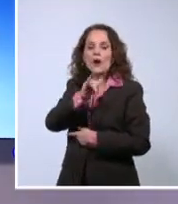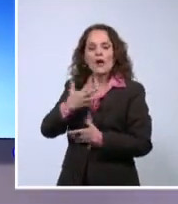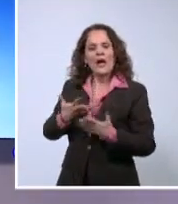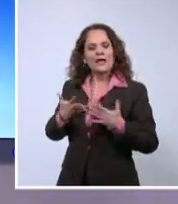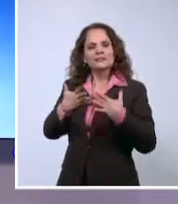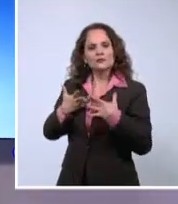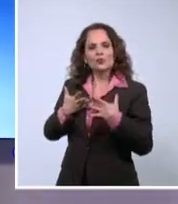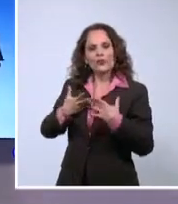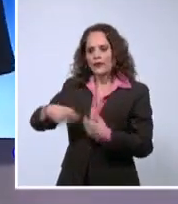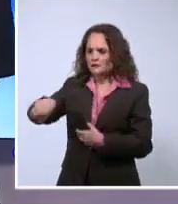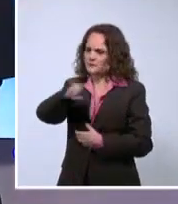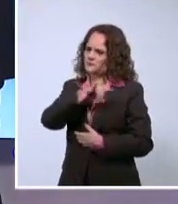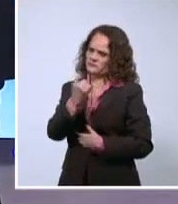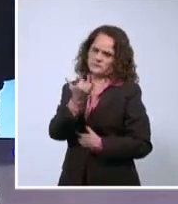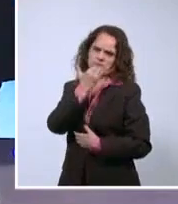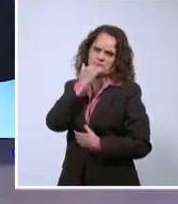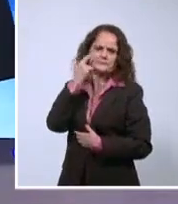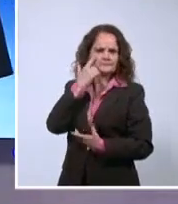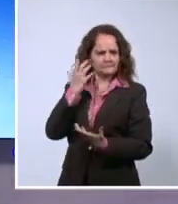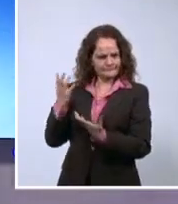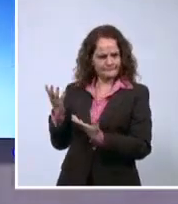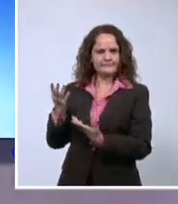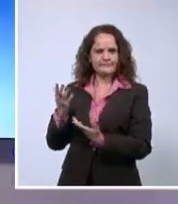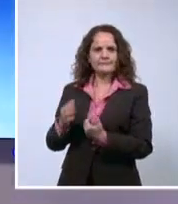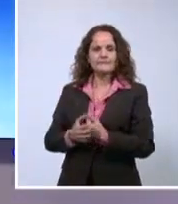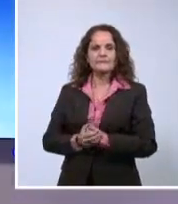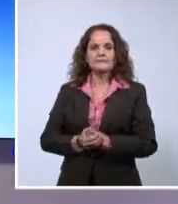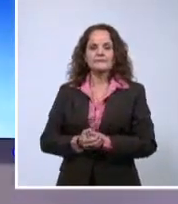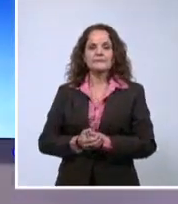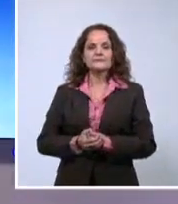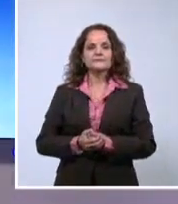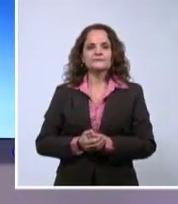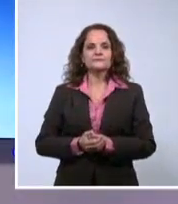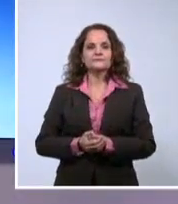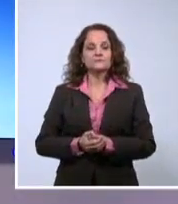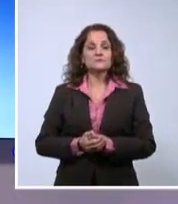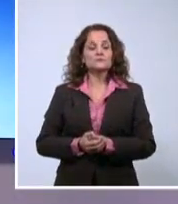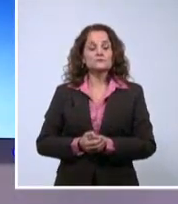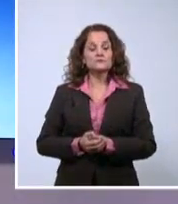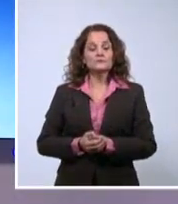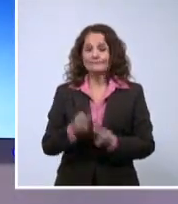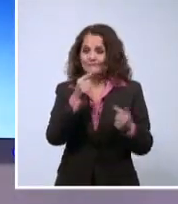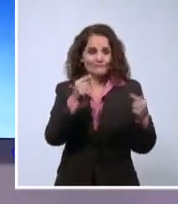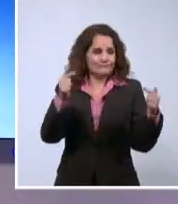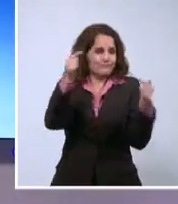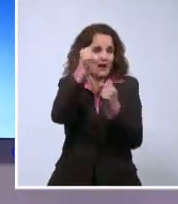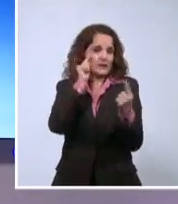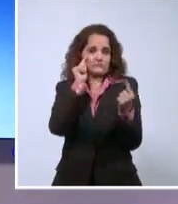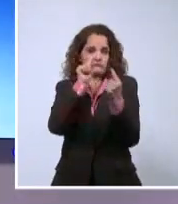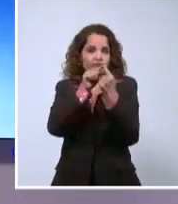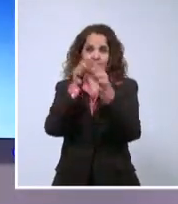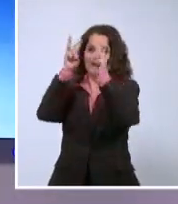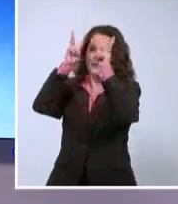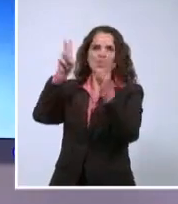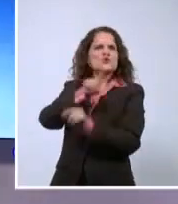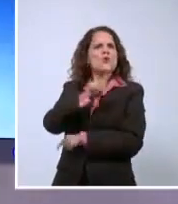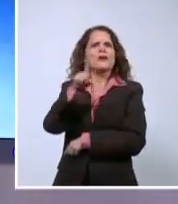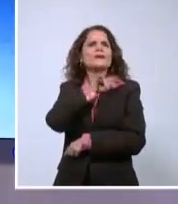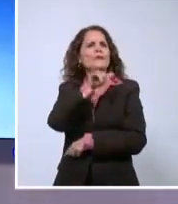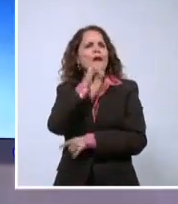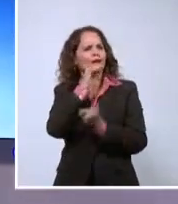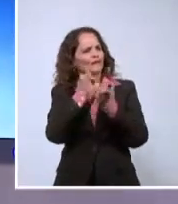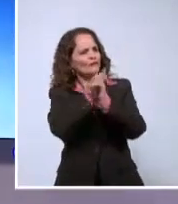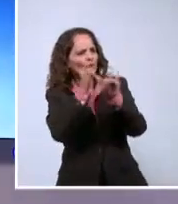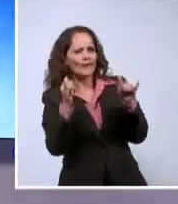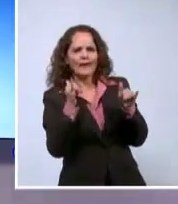hemos visto estos días, y les voy a mostrar hoy? ¿El rol social de los medios no radica en informar, en hacer pensar, en